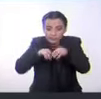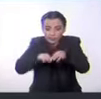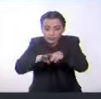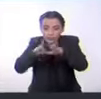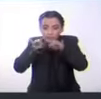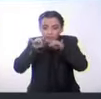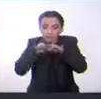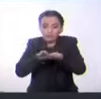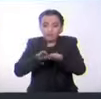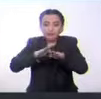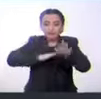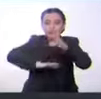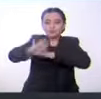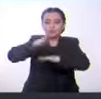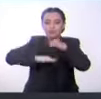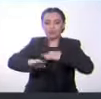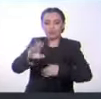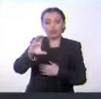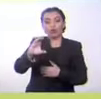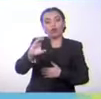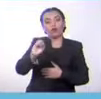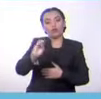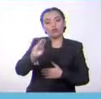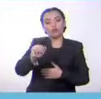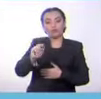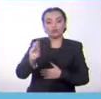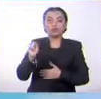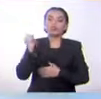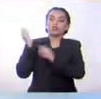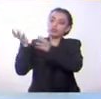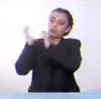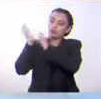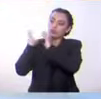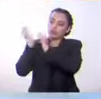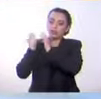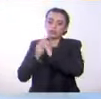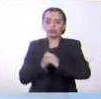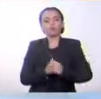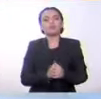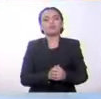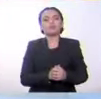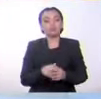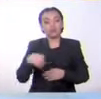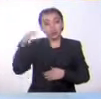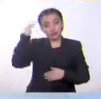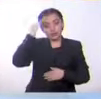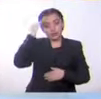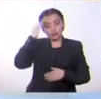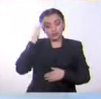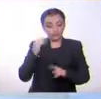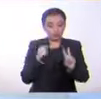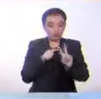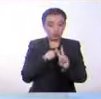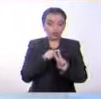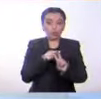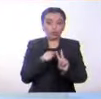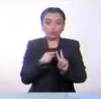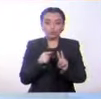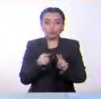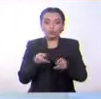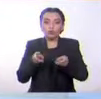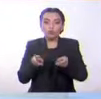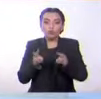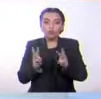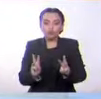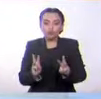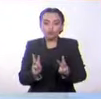Cóbanos, en el departamento de Sonsonate. El conocer las dos formas de reproducción de los animales